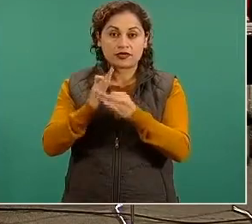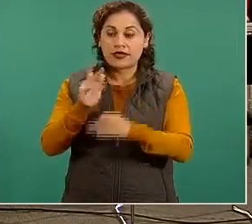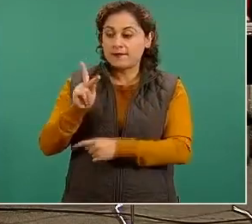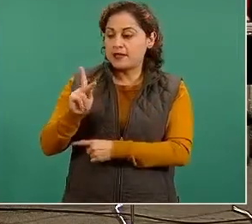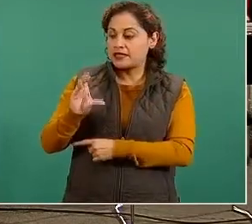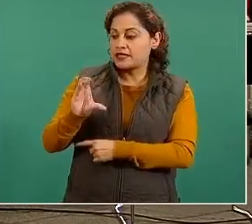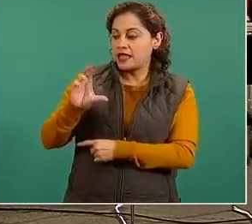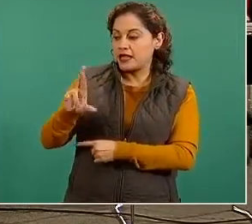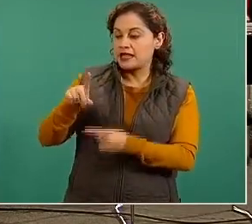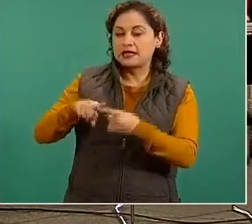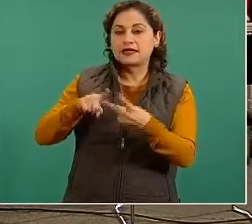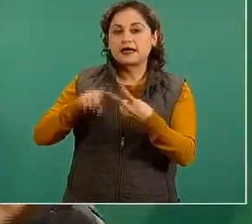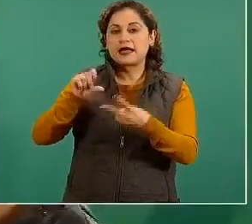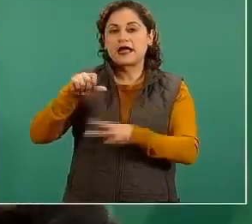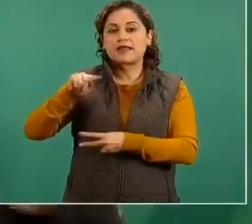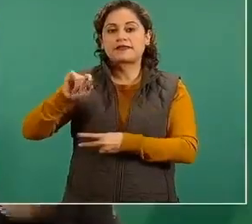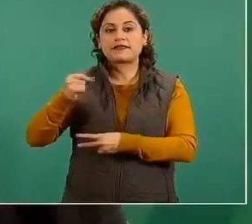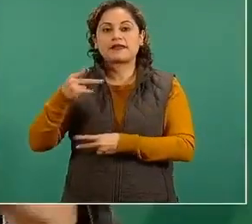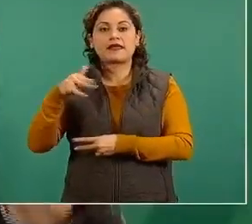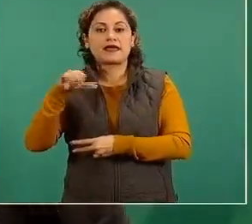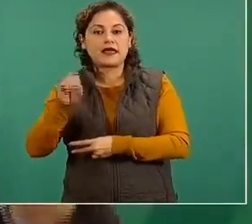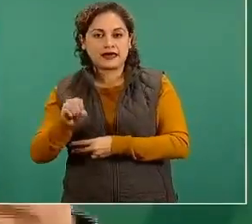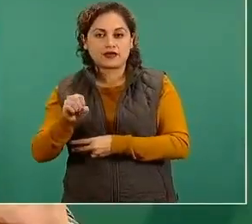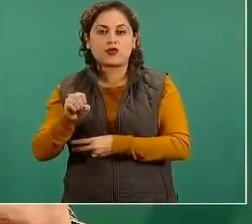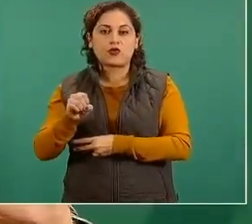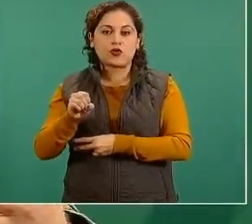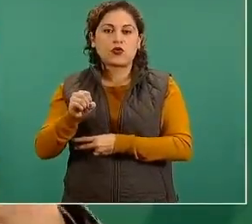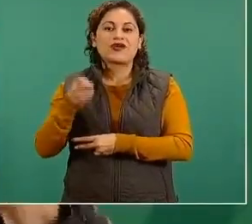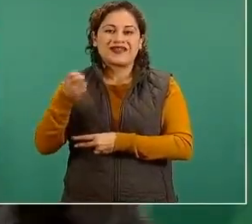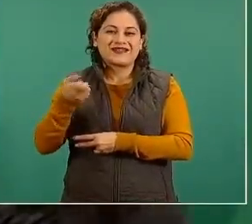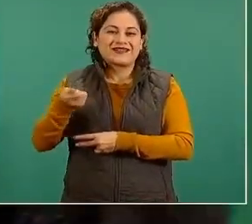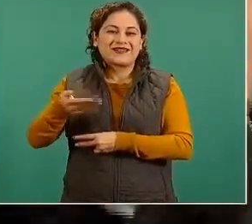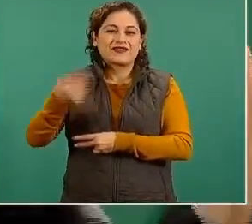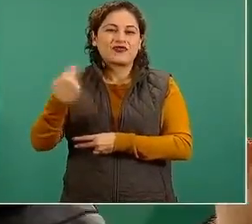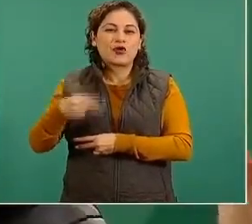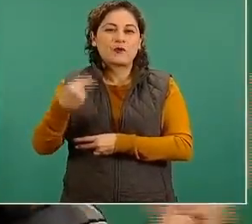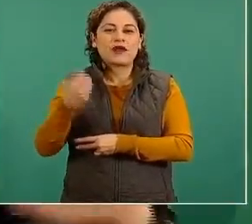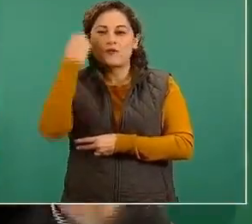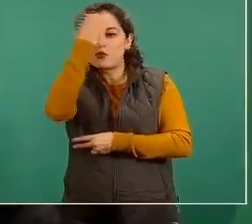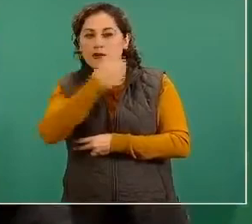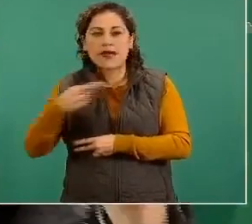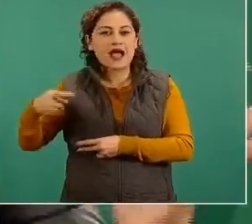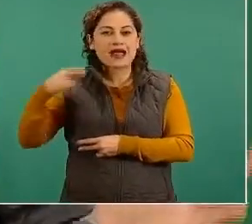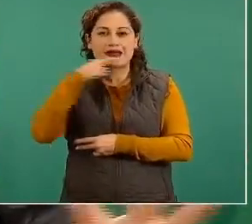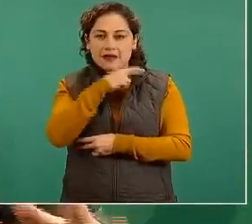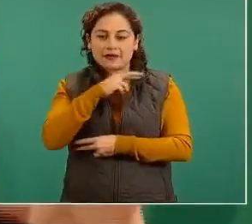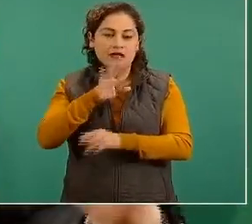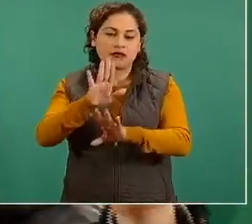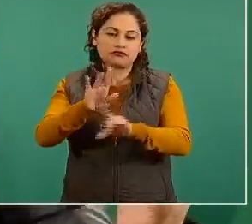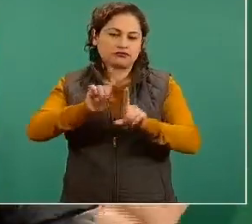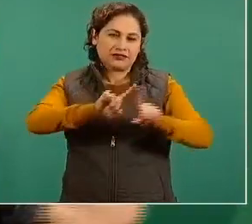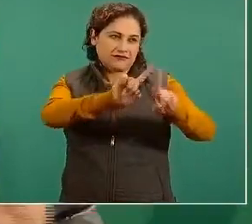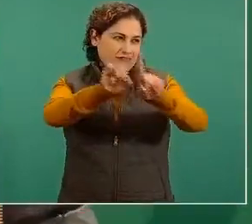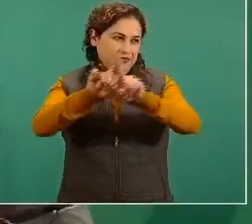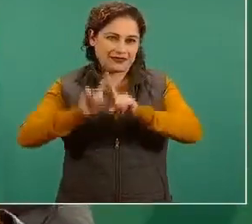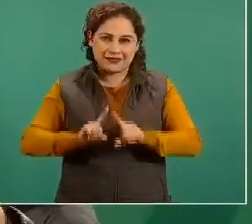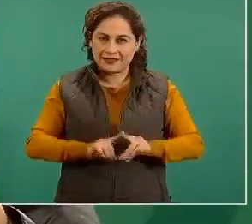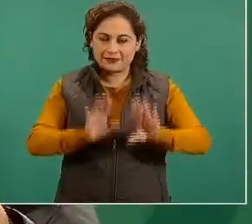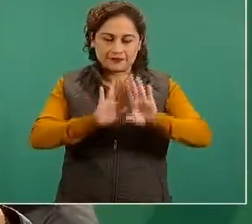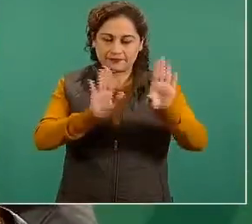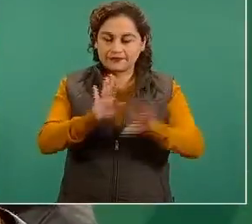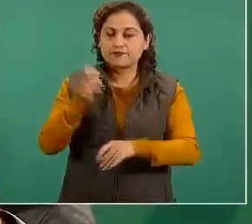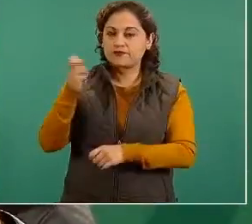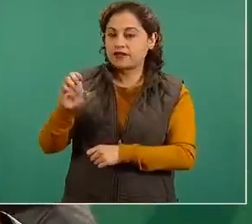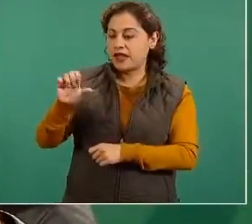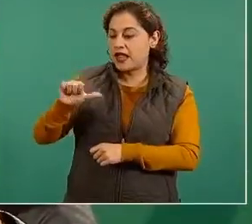prueba rápida yo prefiero denominarla la prueba de antígeno porque hay otras pruebas rápidas por ahí en el mercado que son